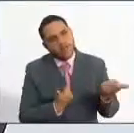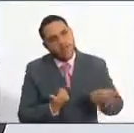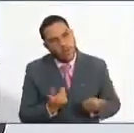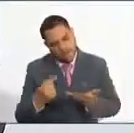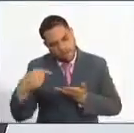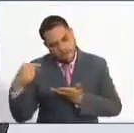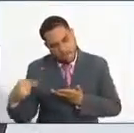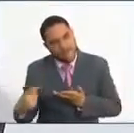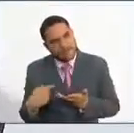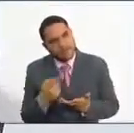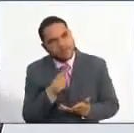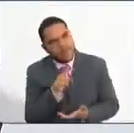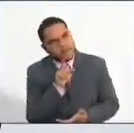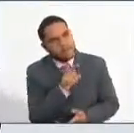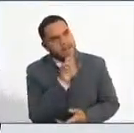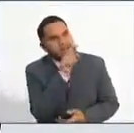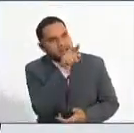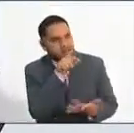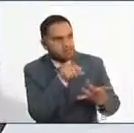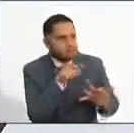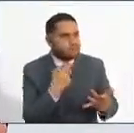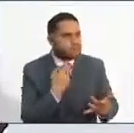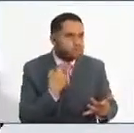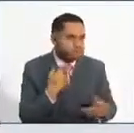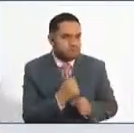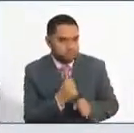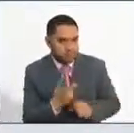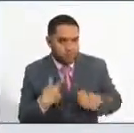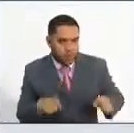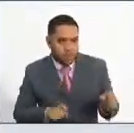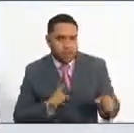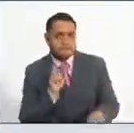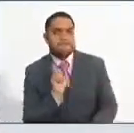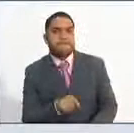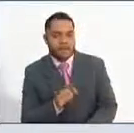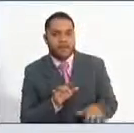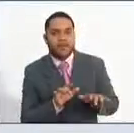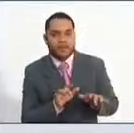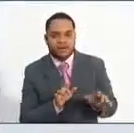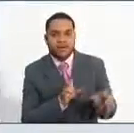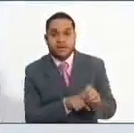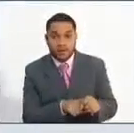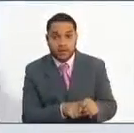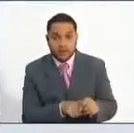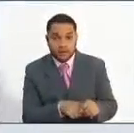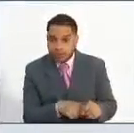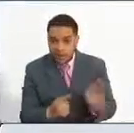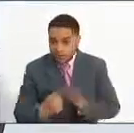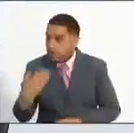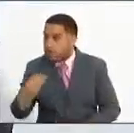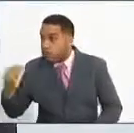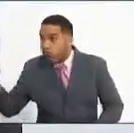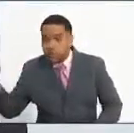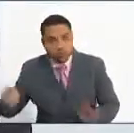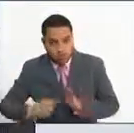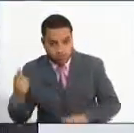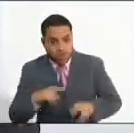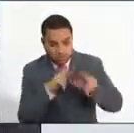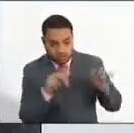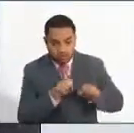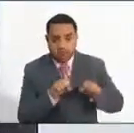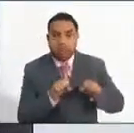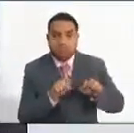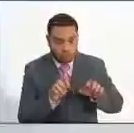requisitos a los cuales el aspirante pueda cumplir y en ese sentido casi que inmediatamente lo pueda hacer. Vamos a seguir conociendo